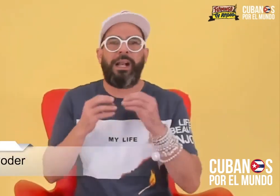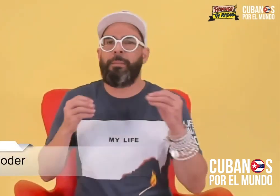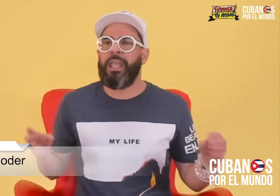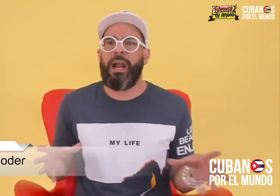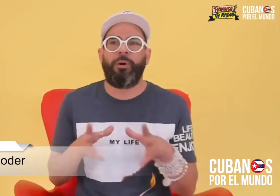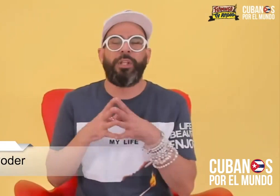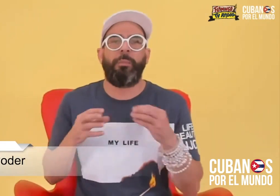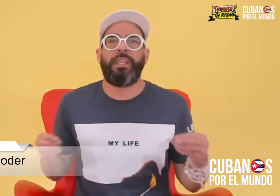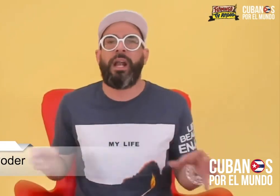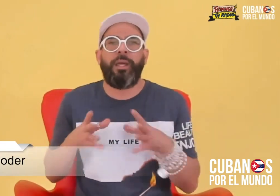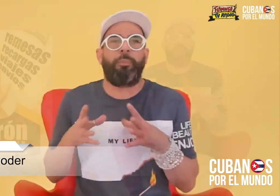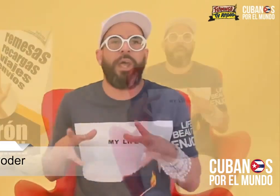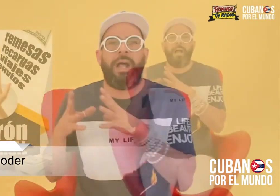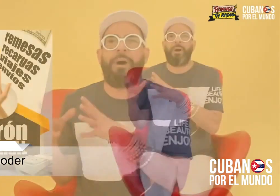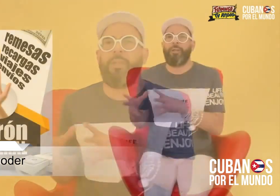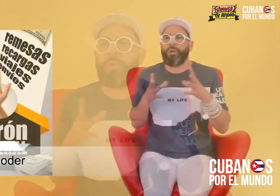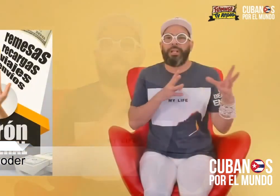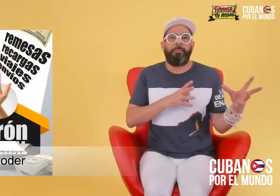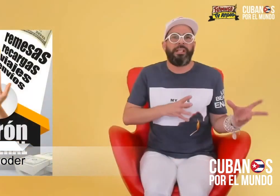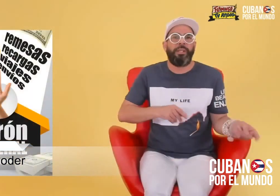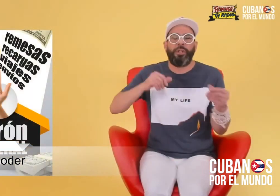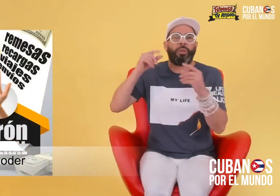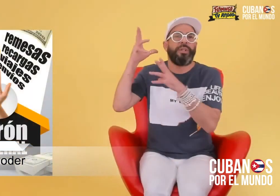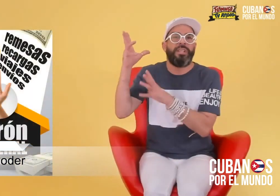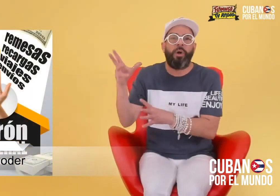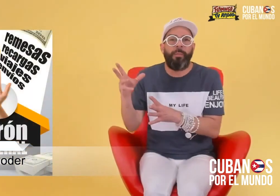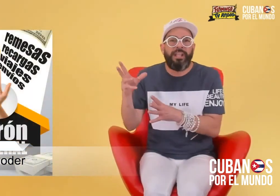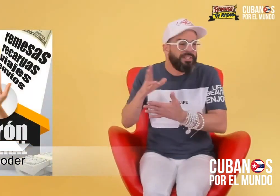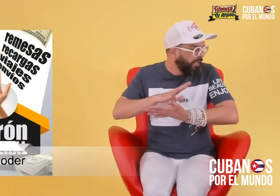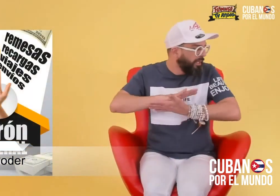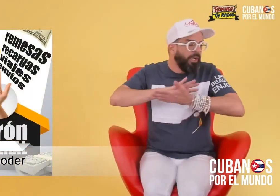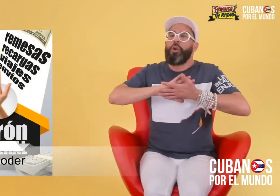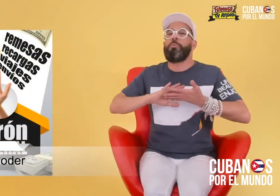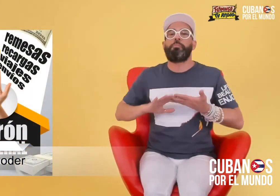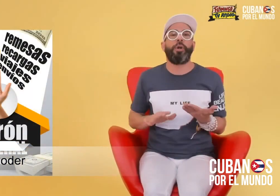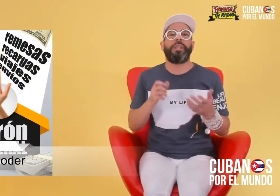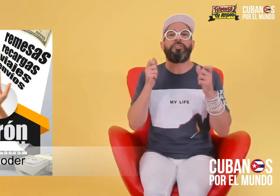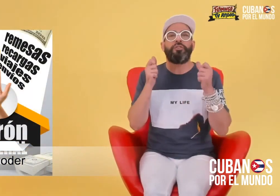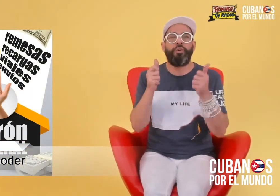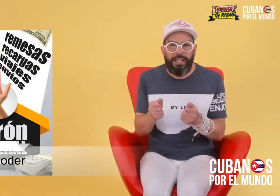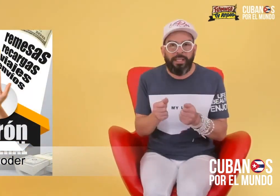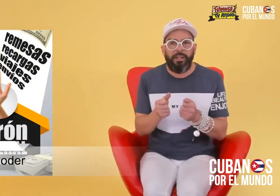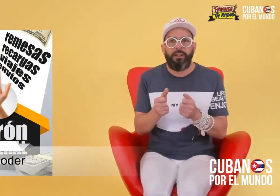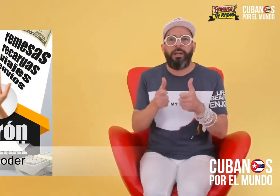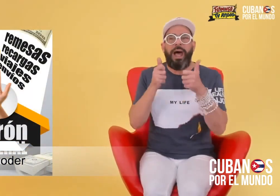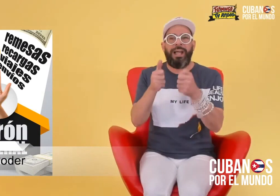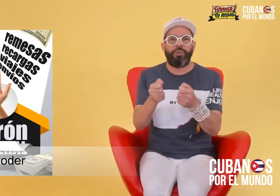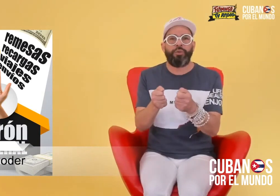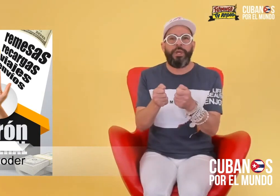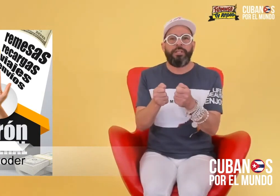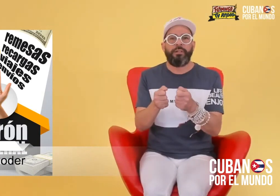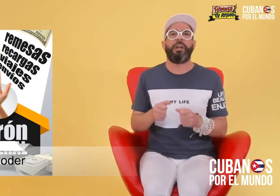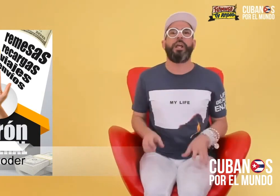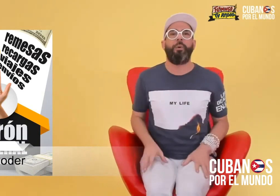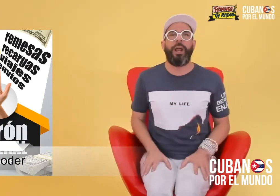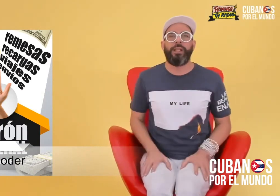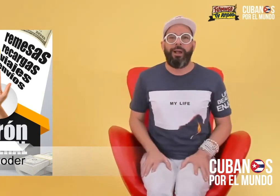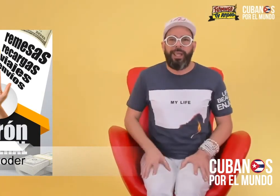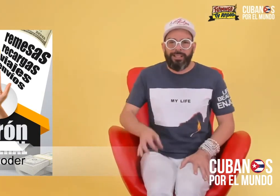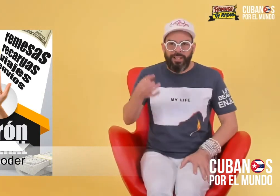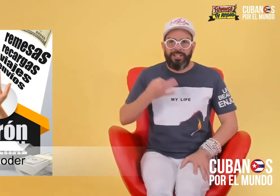nos vea a las 3 de la mañana, a las 4 de la mañana, después grabado, retransmitido, dentro de 5 meses, no importa. Súmate a tu tweet.